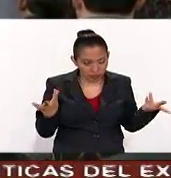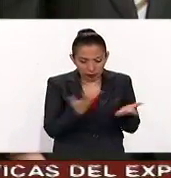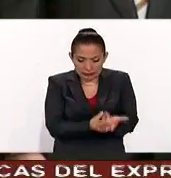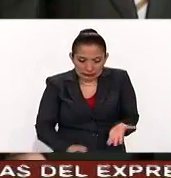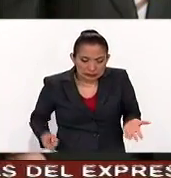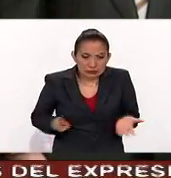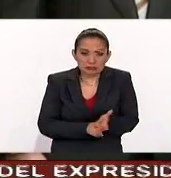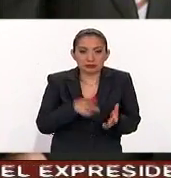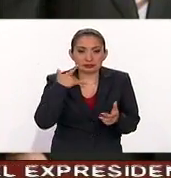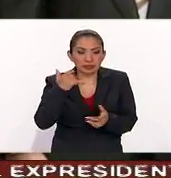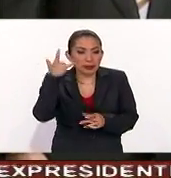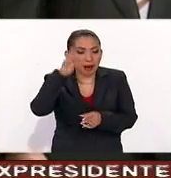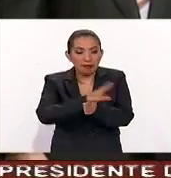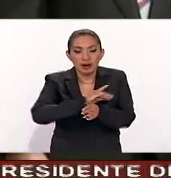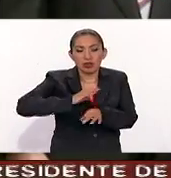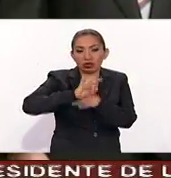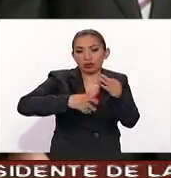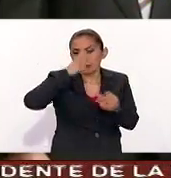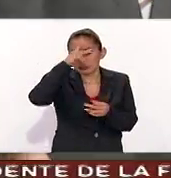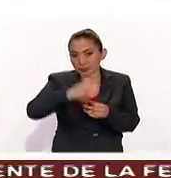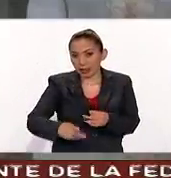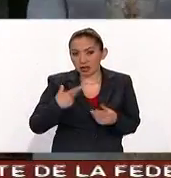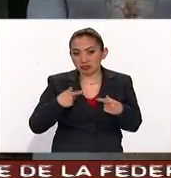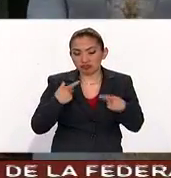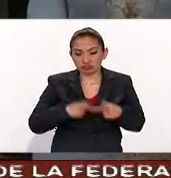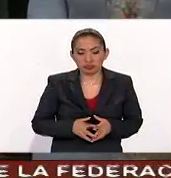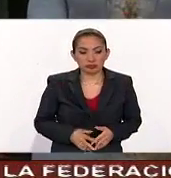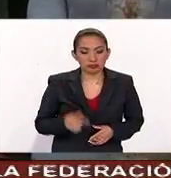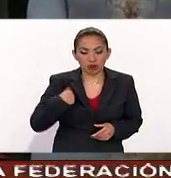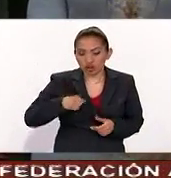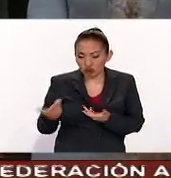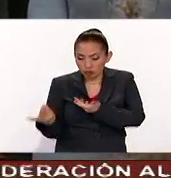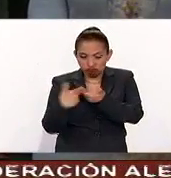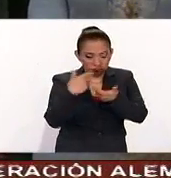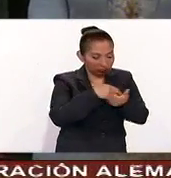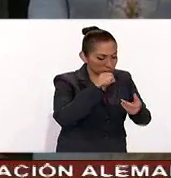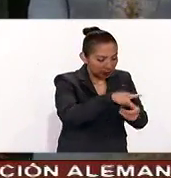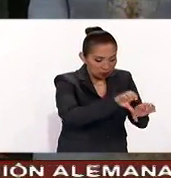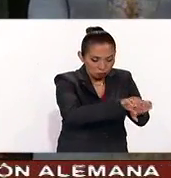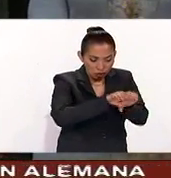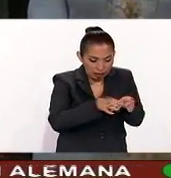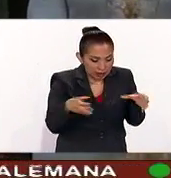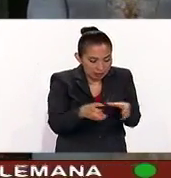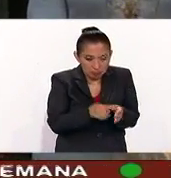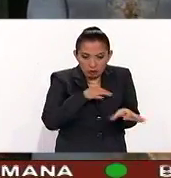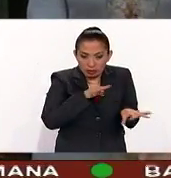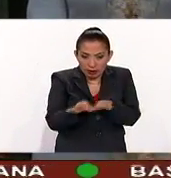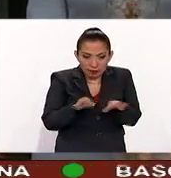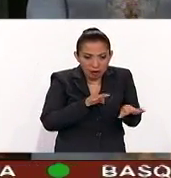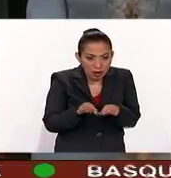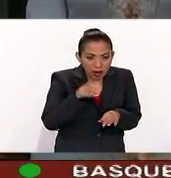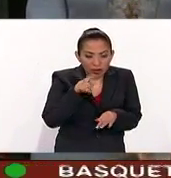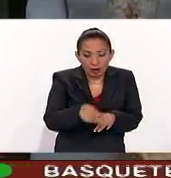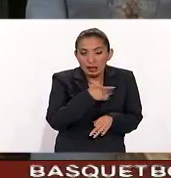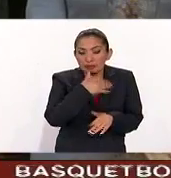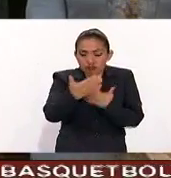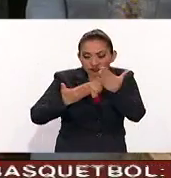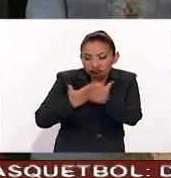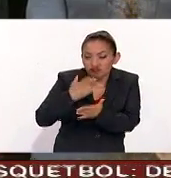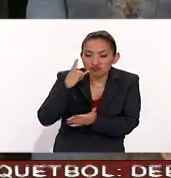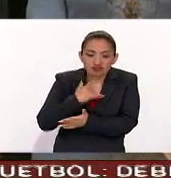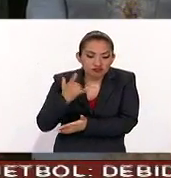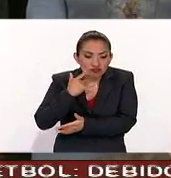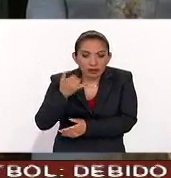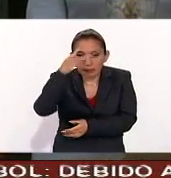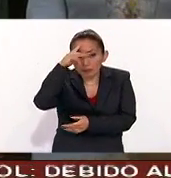redoblar esfuerzos por el bien de todos los mexicanos somos parte de un equipo de trabajo que sirve a México